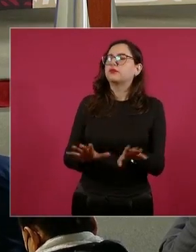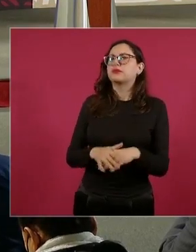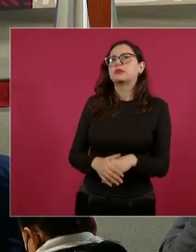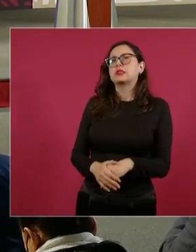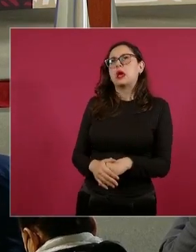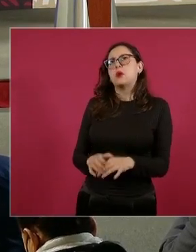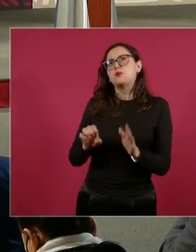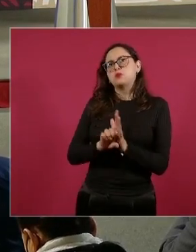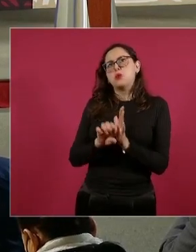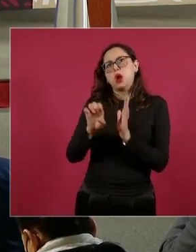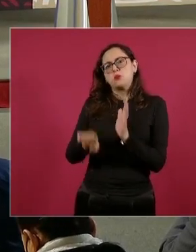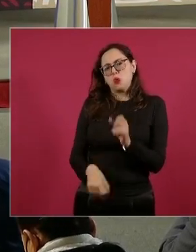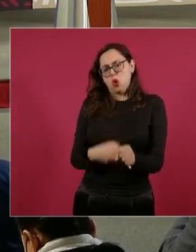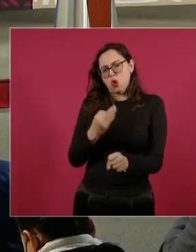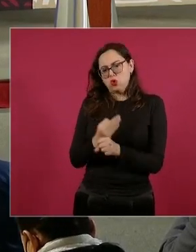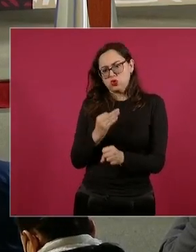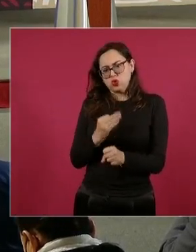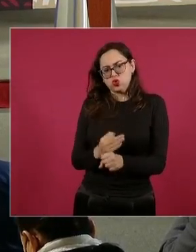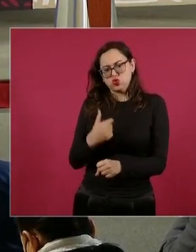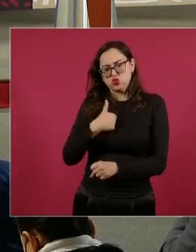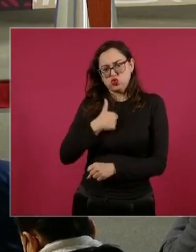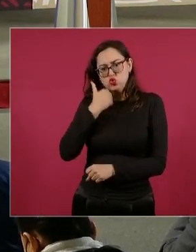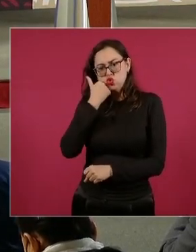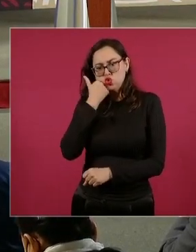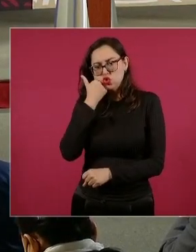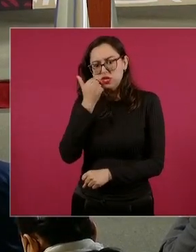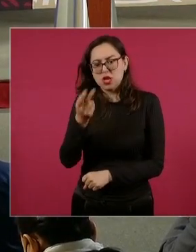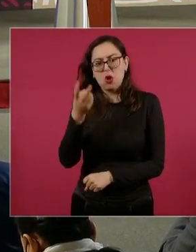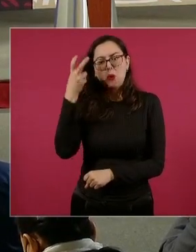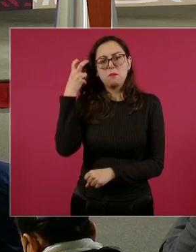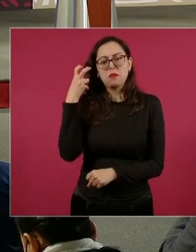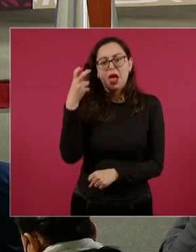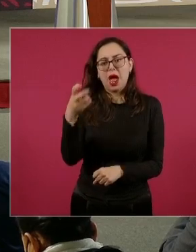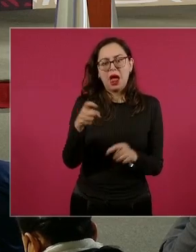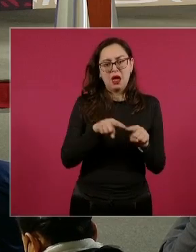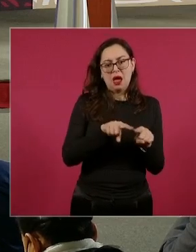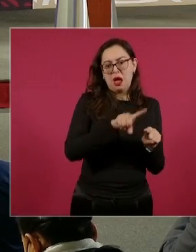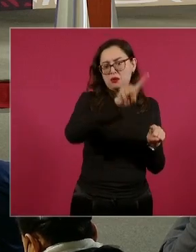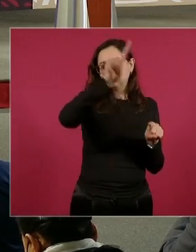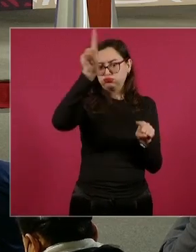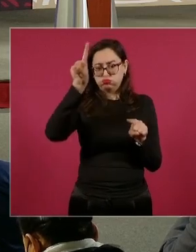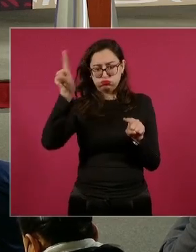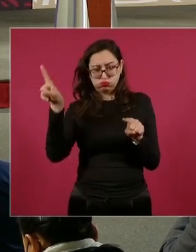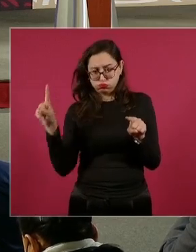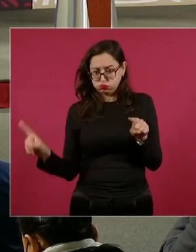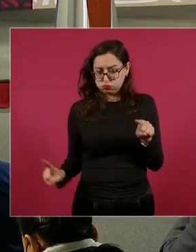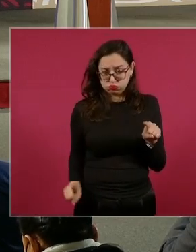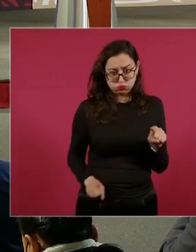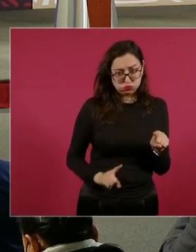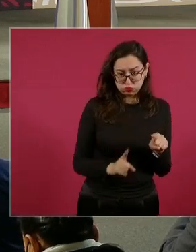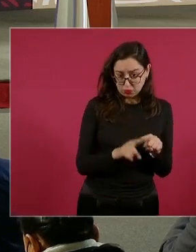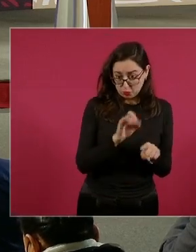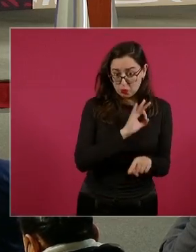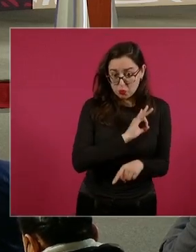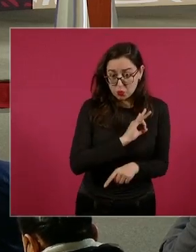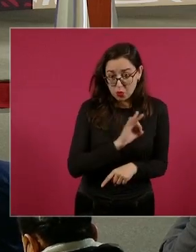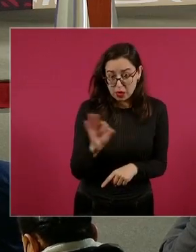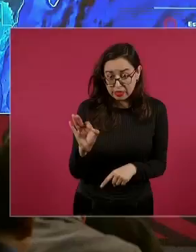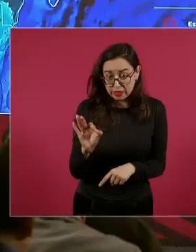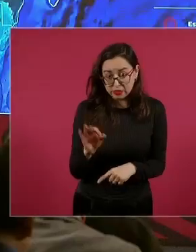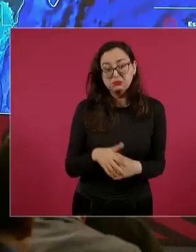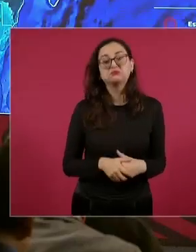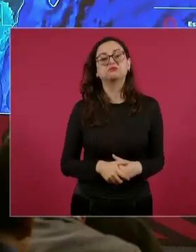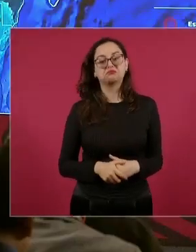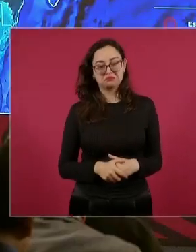de Escárcega a hacer todo el recorrido y regresar a Escárcega, ¿eso lo va a poder hacer? Sí, lo va a poder hacer